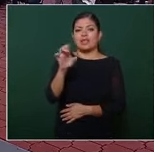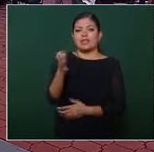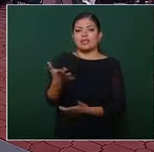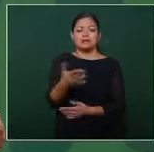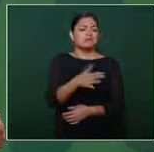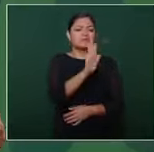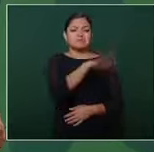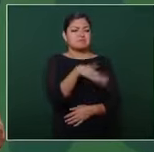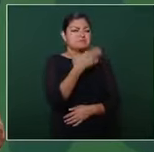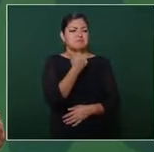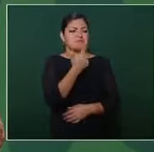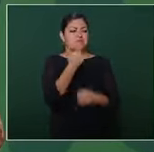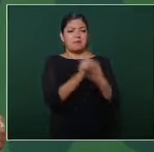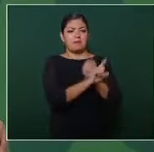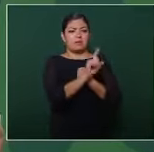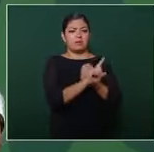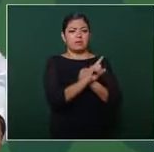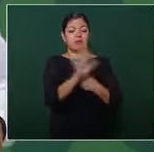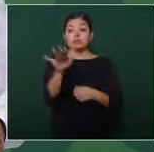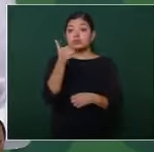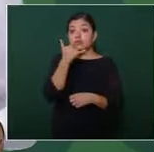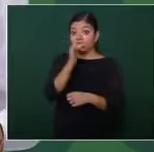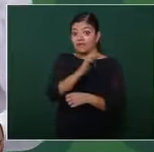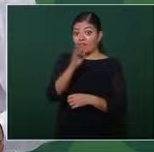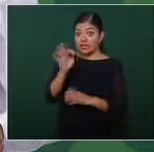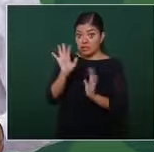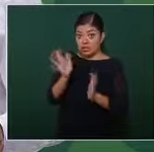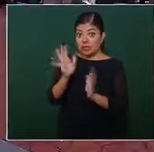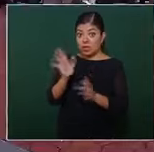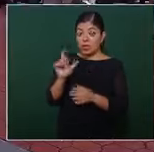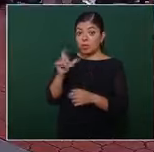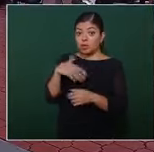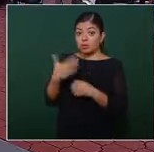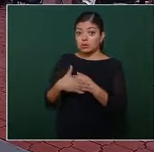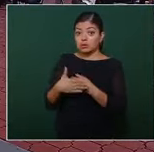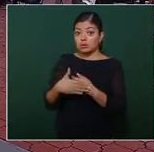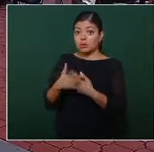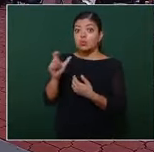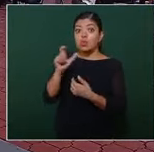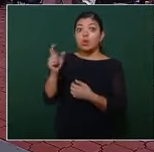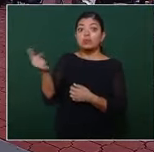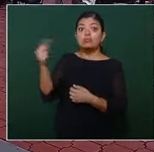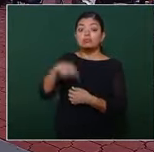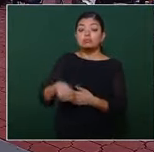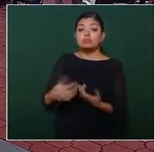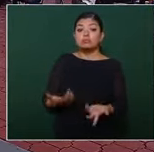incluso y hay una fecha ya previsible que para cuando venga